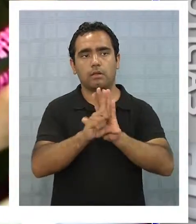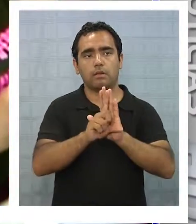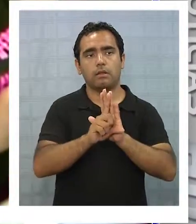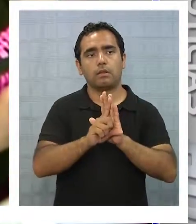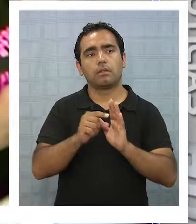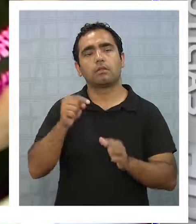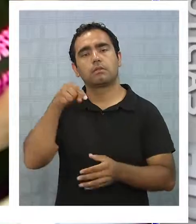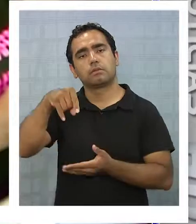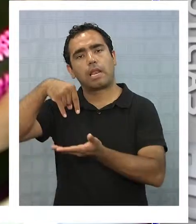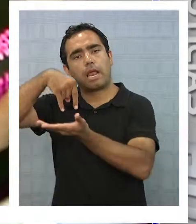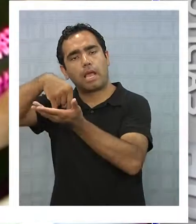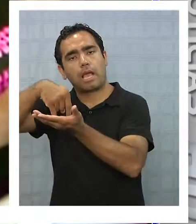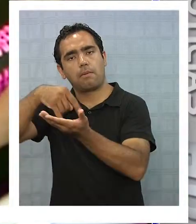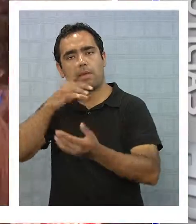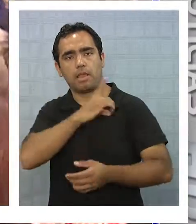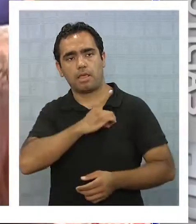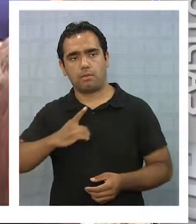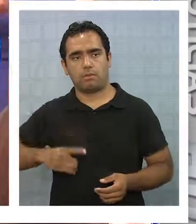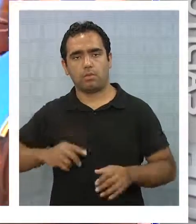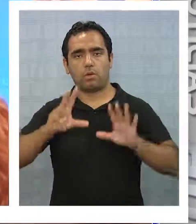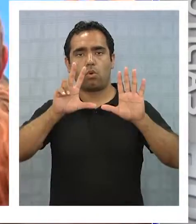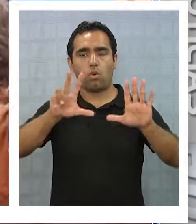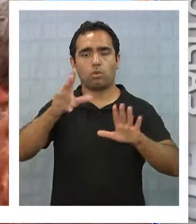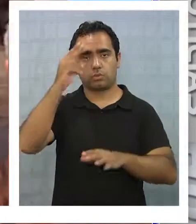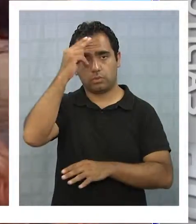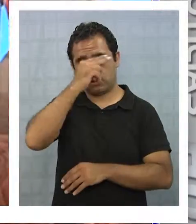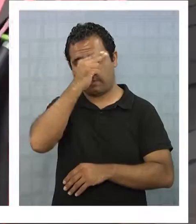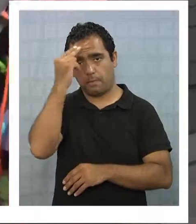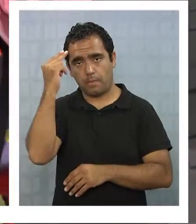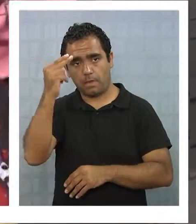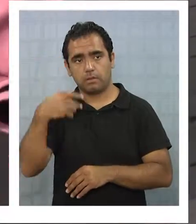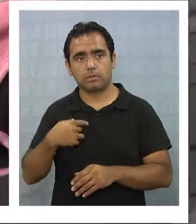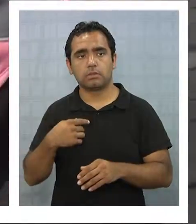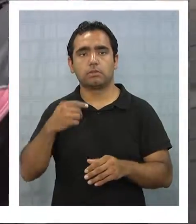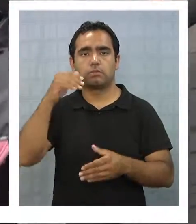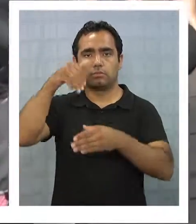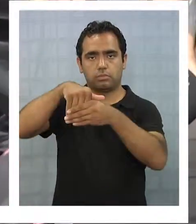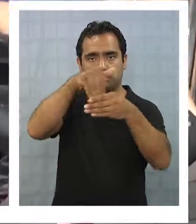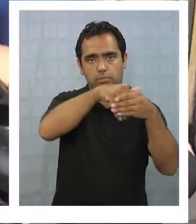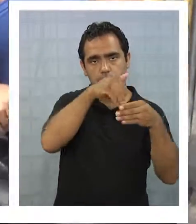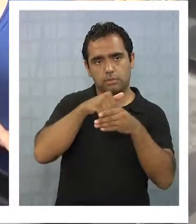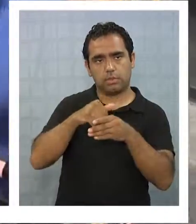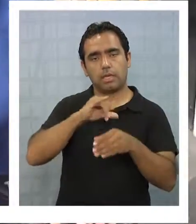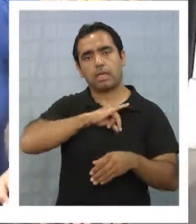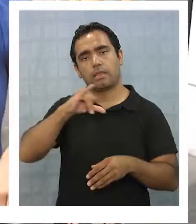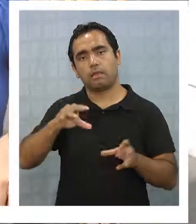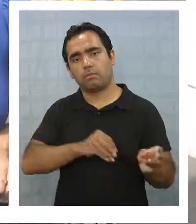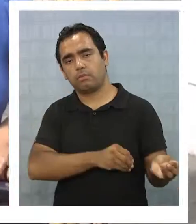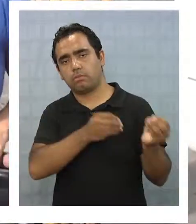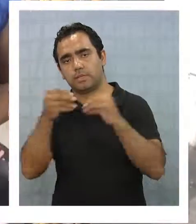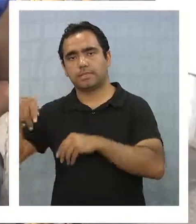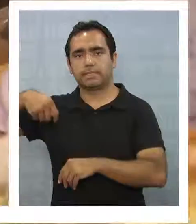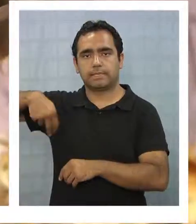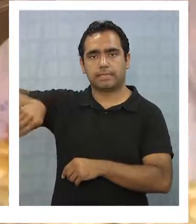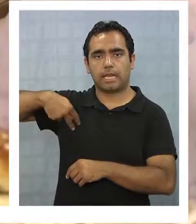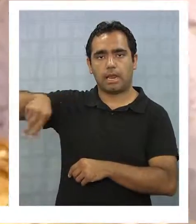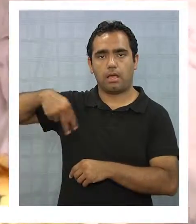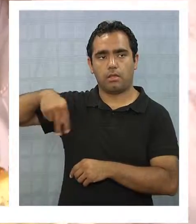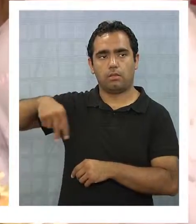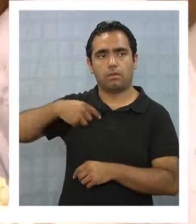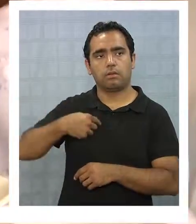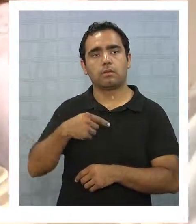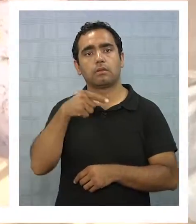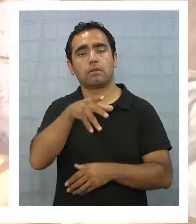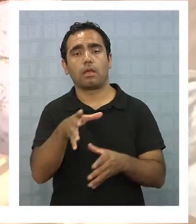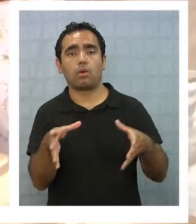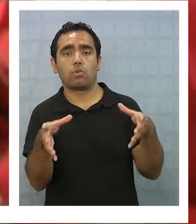sometida a votación en la Sala de la Cámara de Diputados el 8 de marzo, Día de la Mujer, para pasar a votación del Senado. Desde la